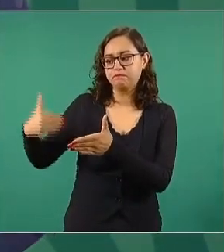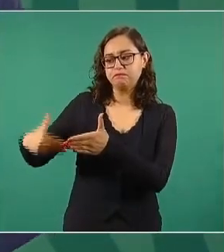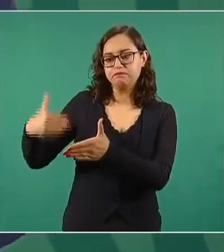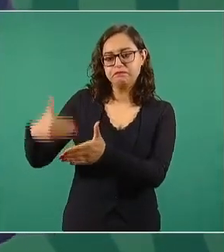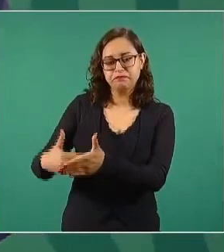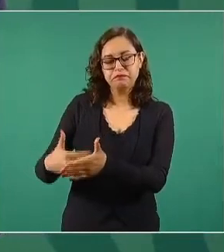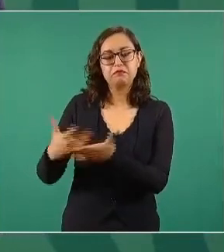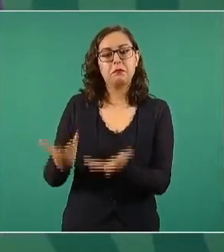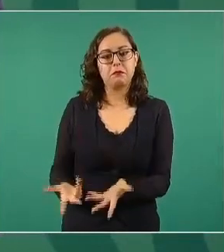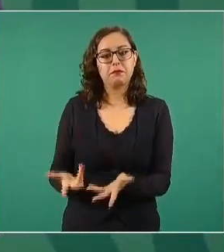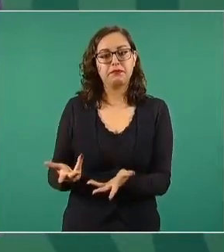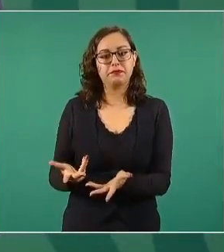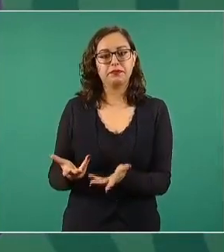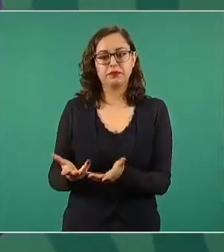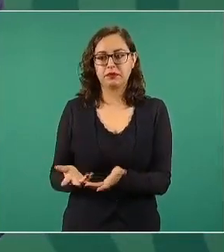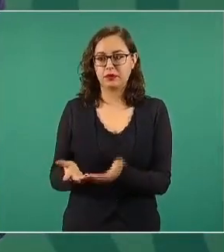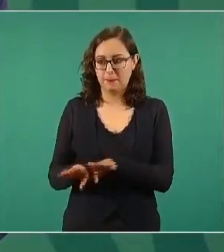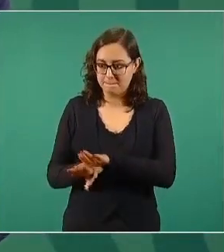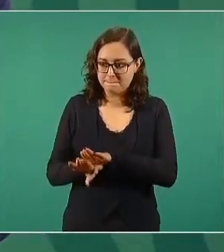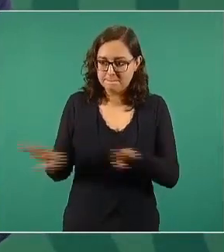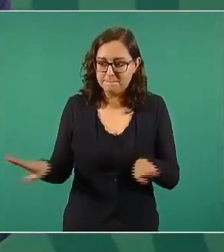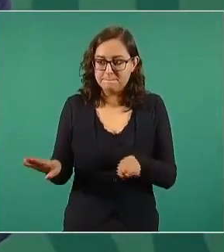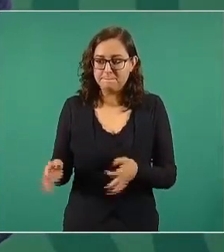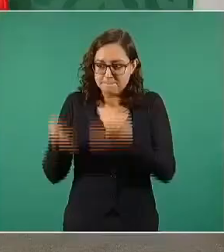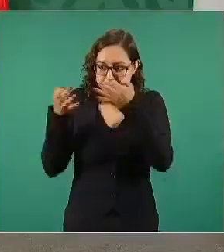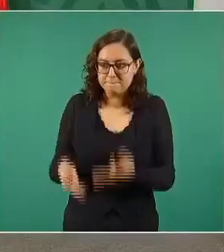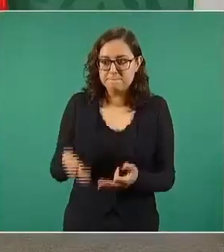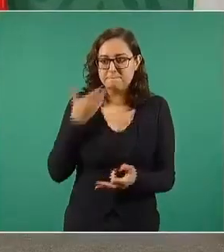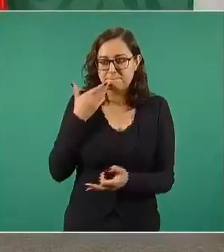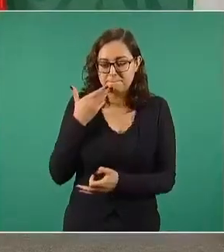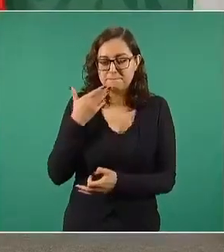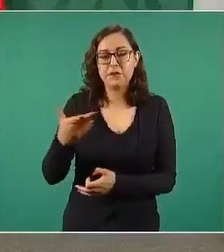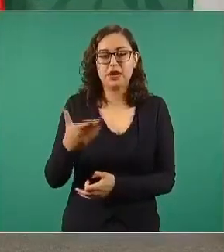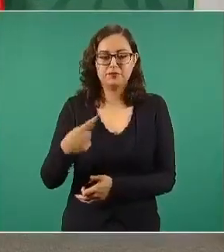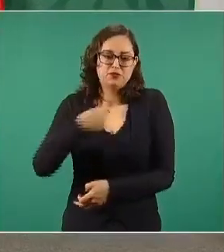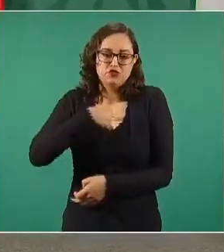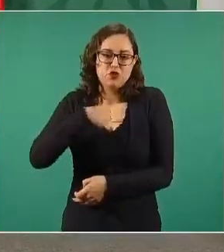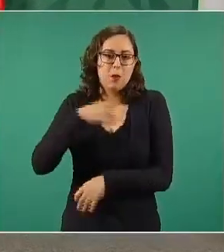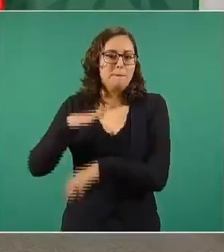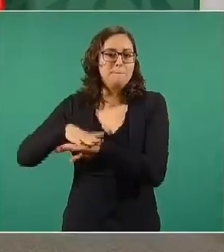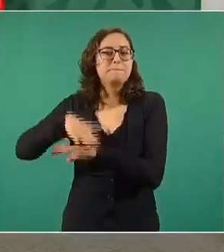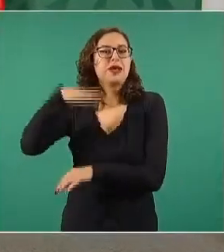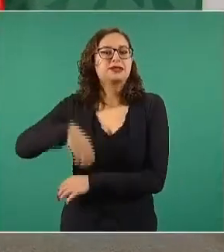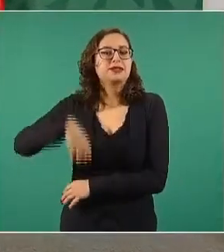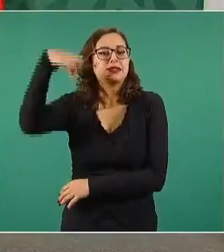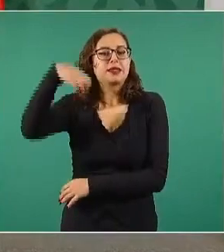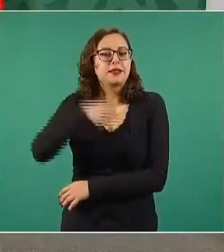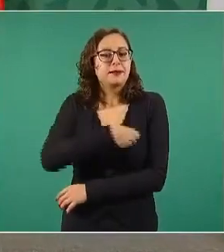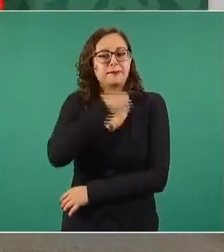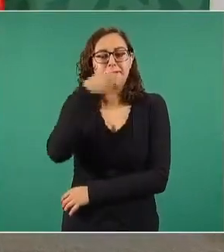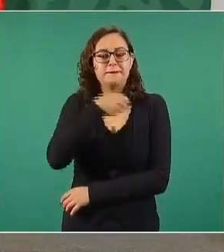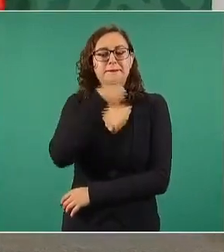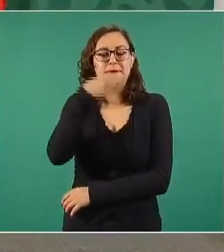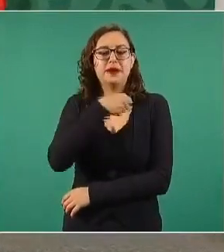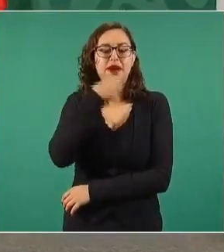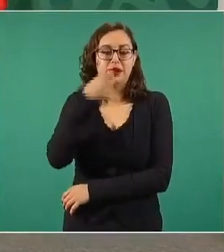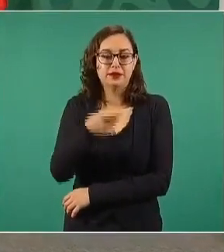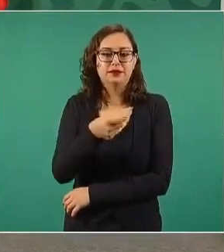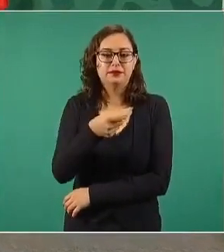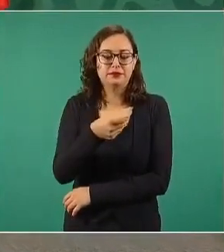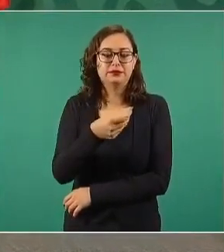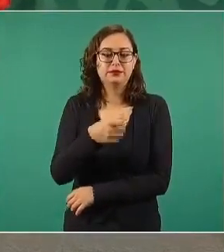aceptaron mediante procesos legales, legítimos, soy el de más edad.